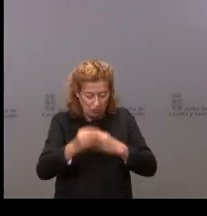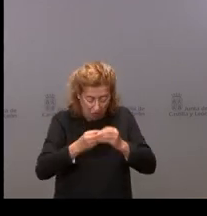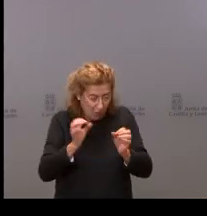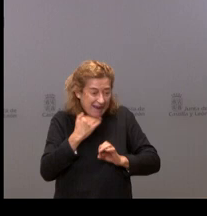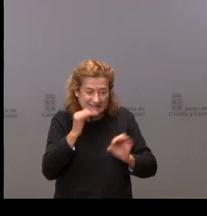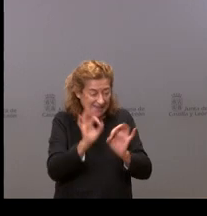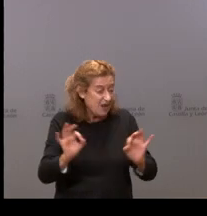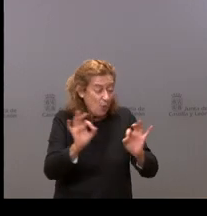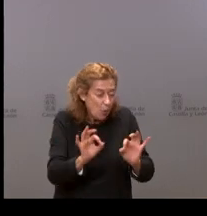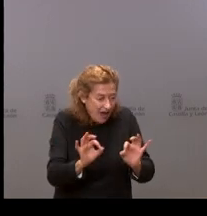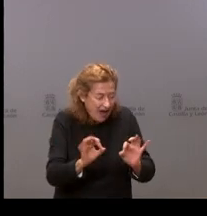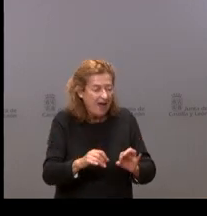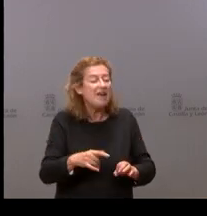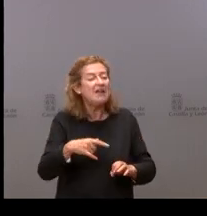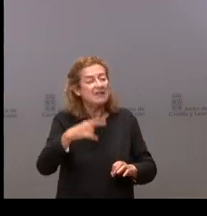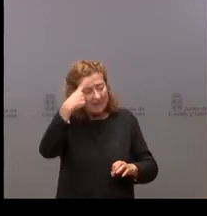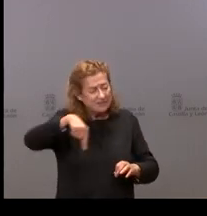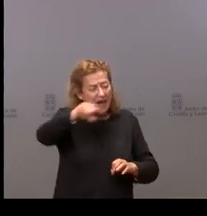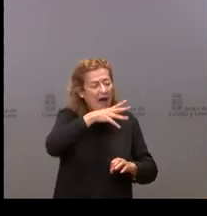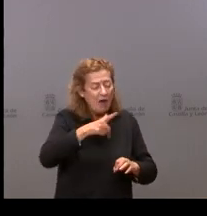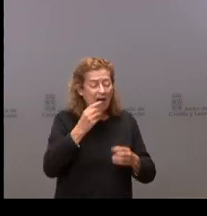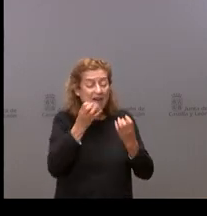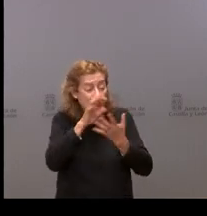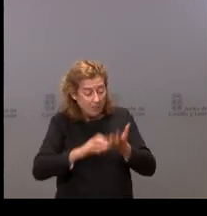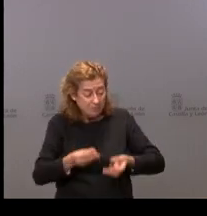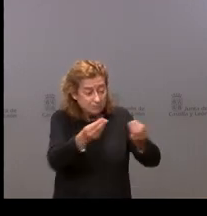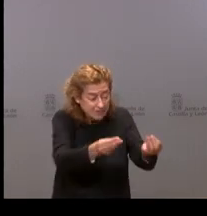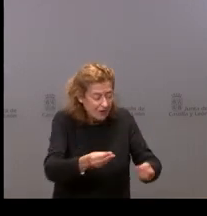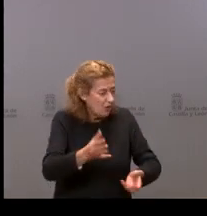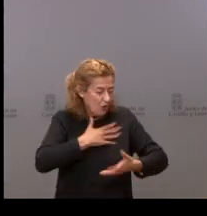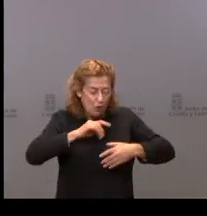¿Se va a tener en cuenta el informe en su totalidad? ¿Lo que les parezca?